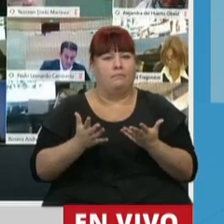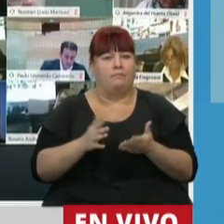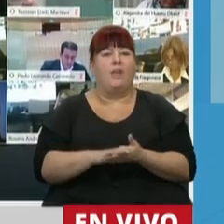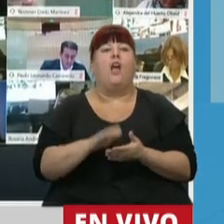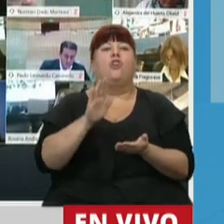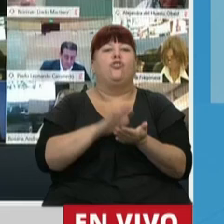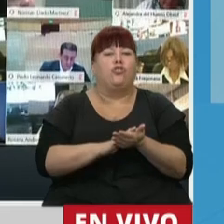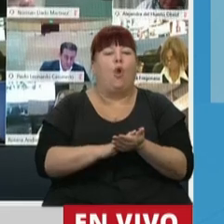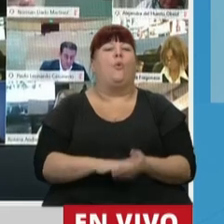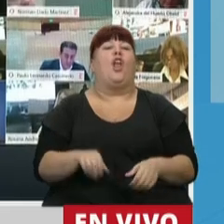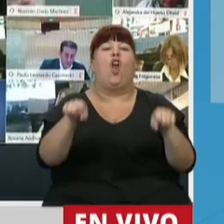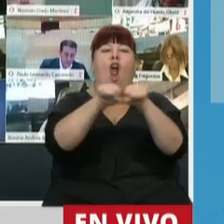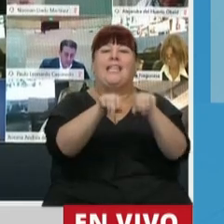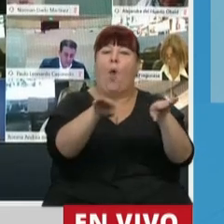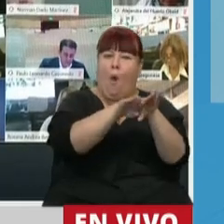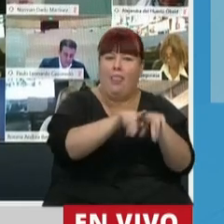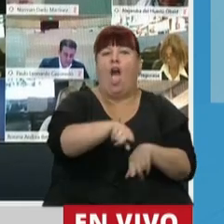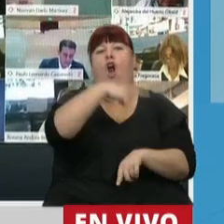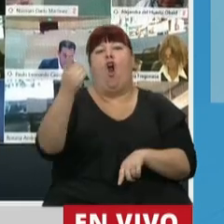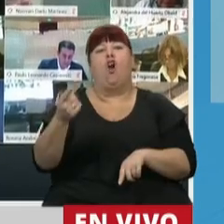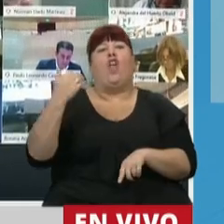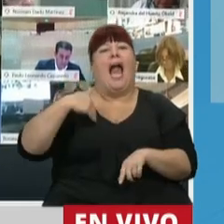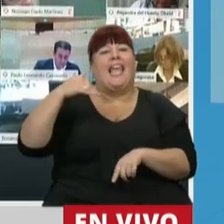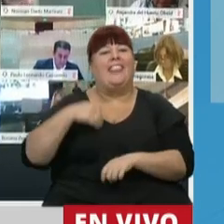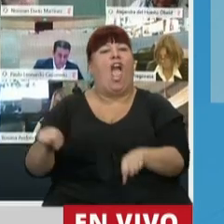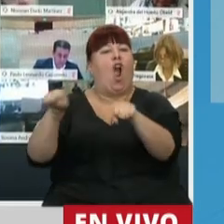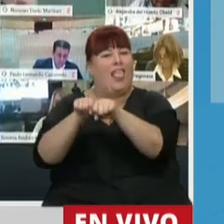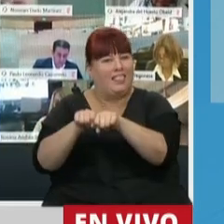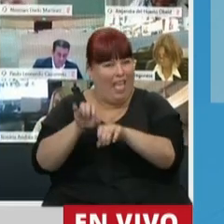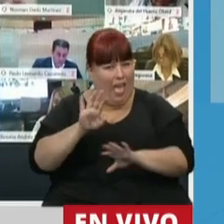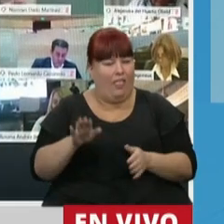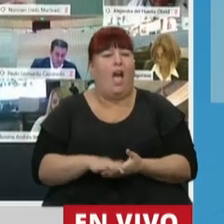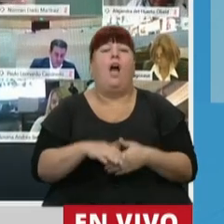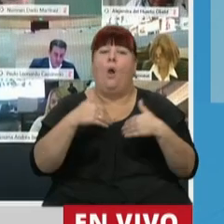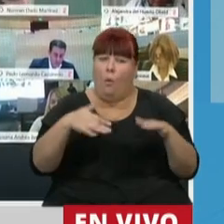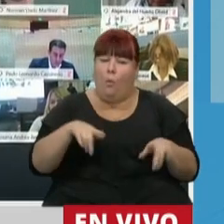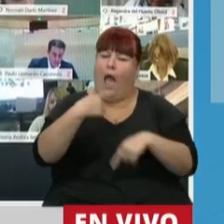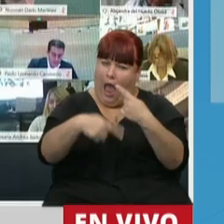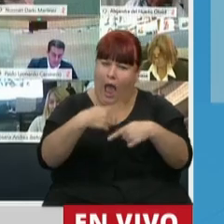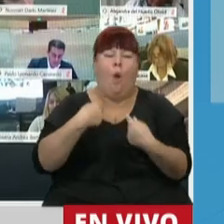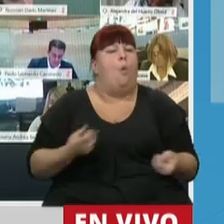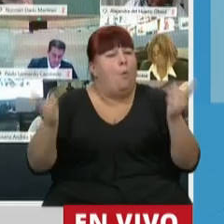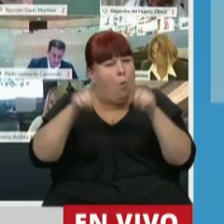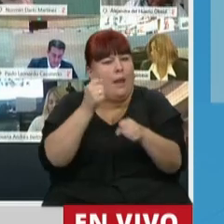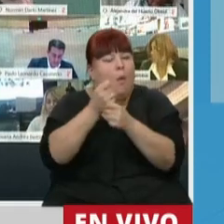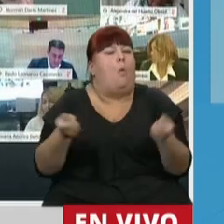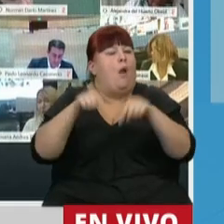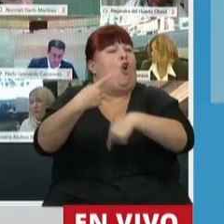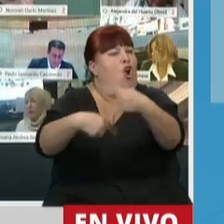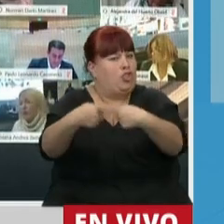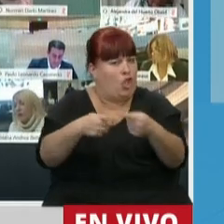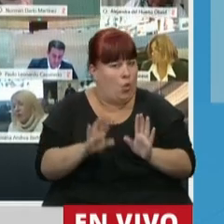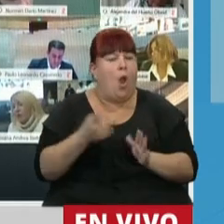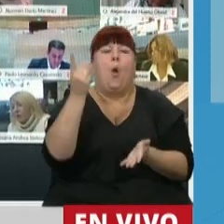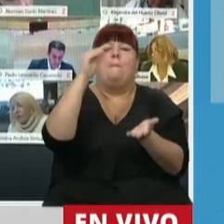tanto conectar igualdad como Argentina conectada. Bueno, van a seguir. Vamos a trabajar para que sigan. Y una